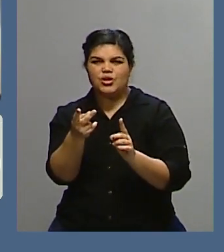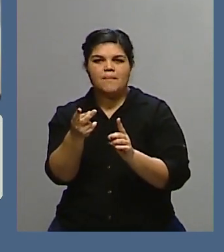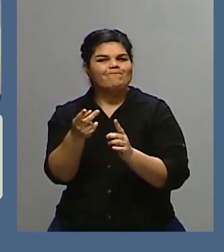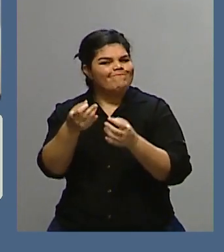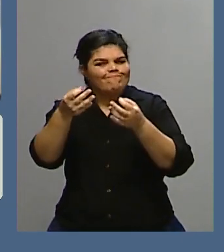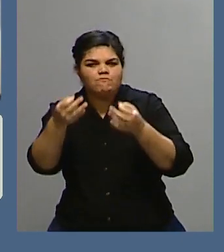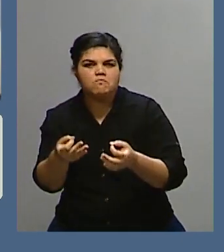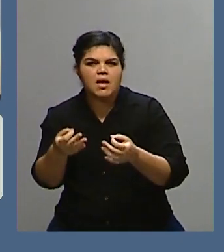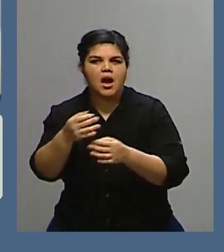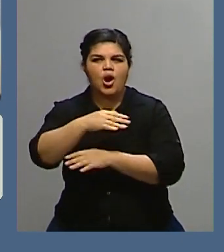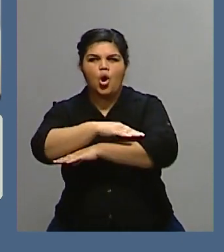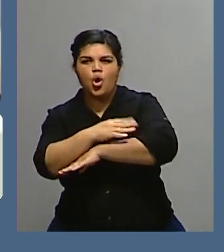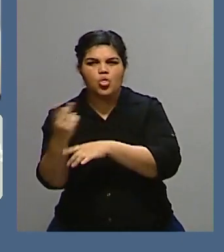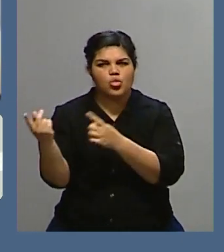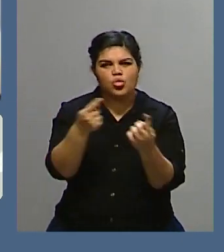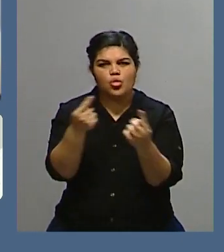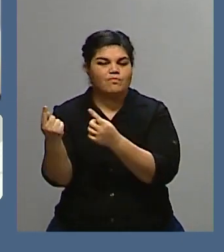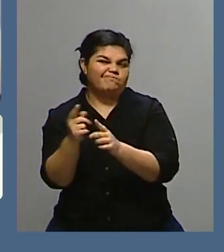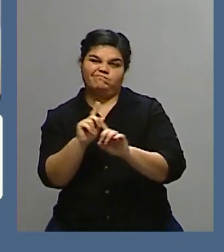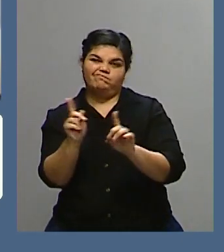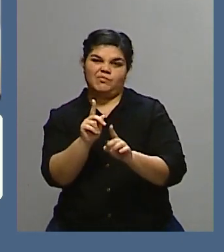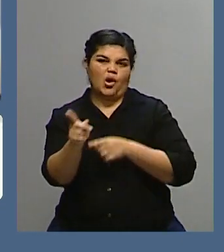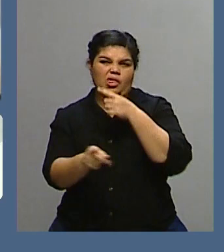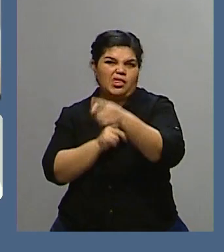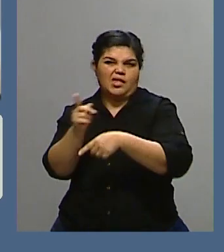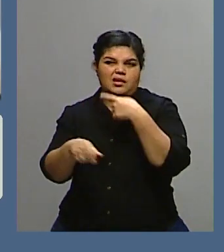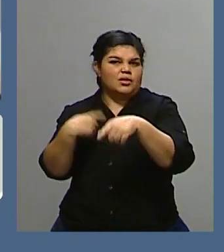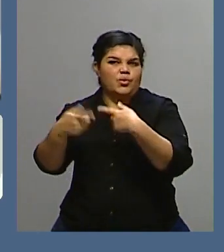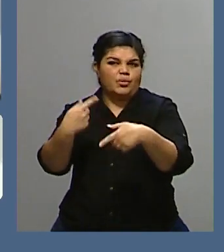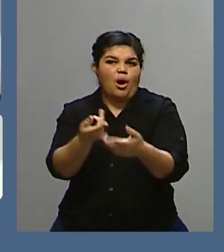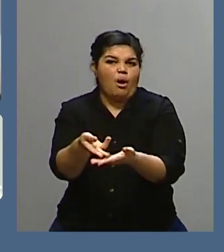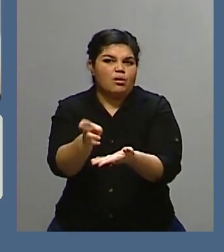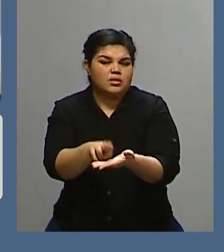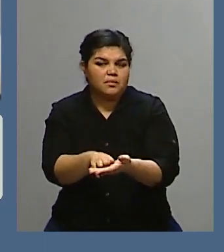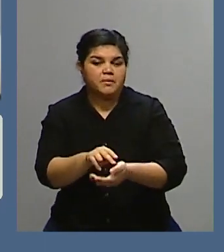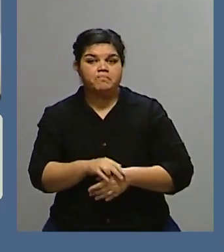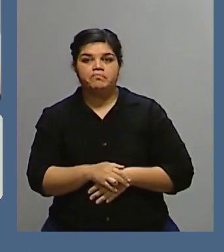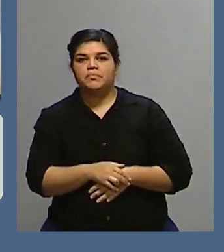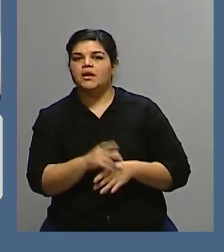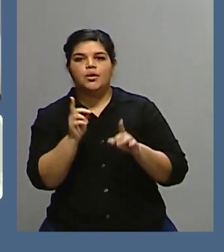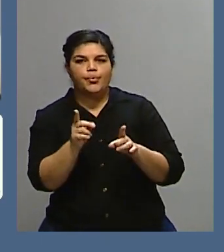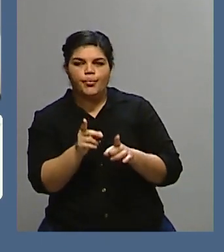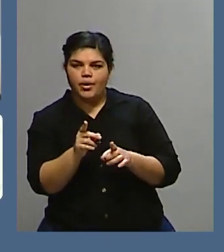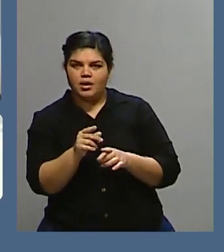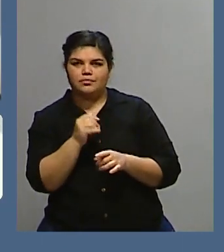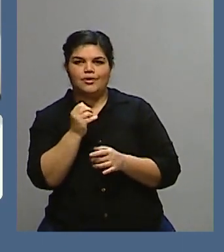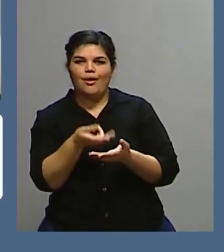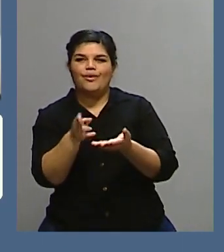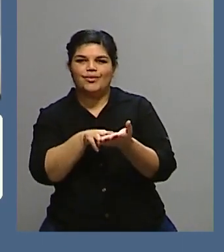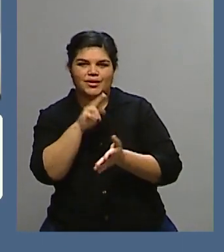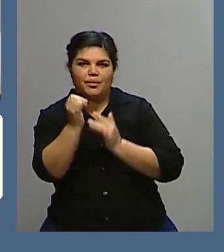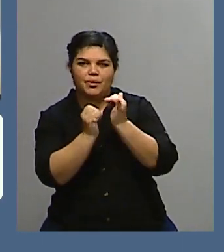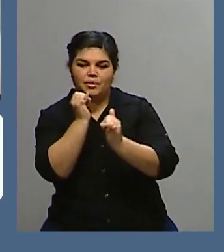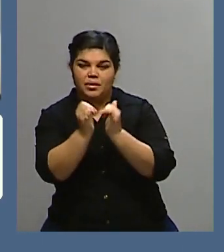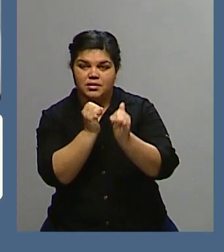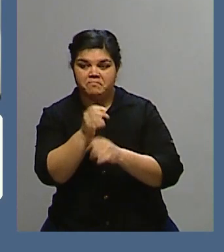Seguramente, pero como digo, le hicieron realmente un trabajo hacia adentro muy importante por mejorar la imagen